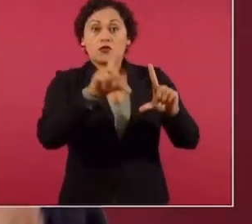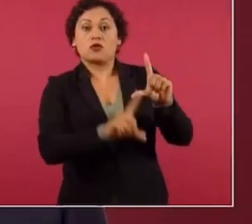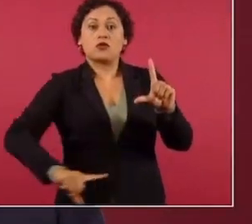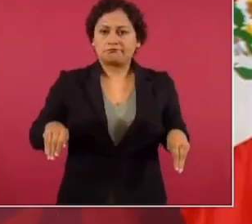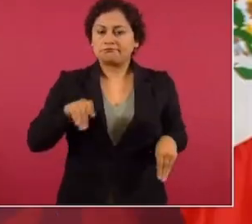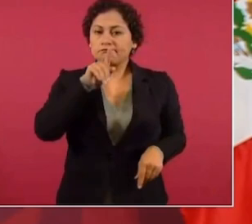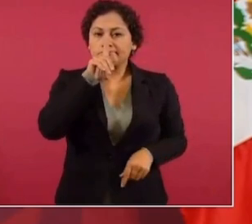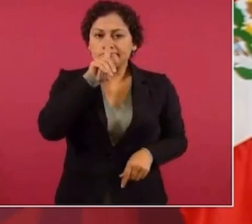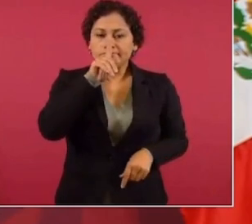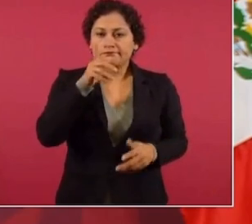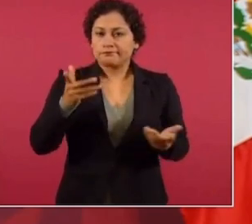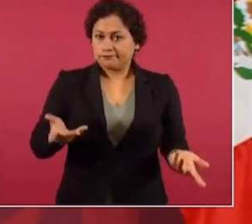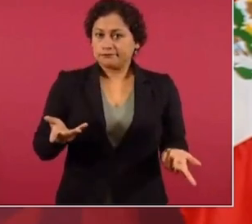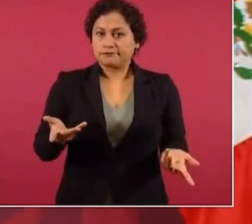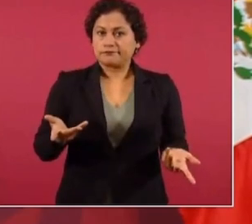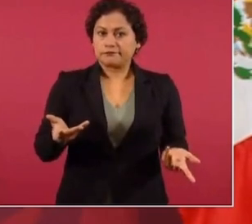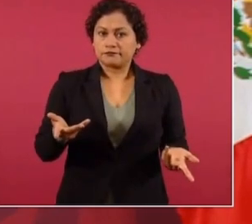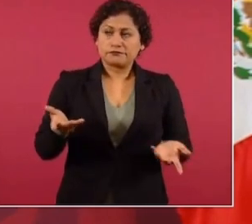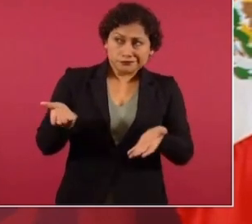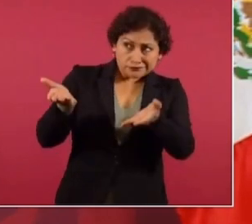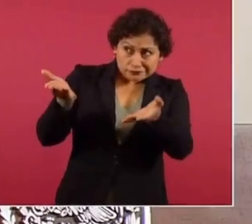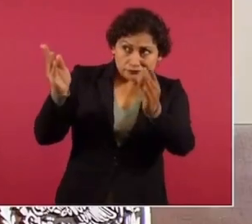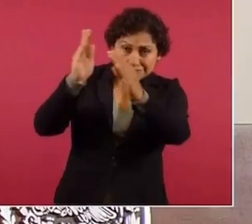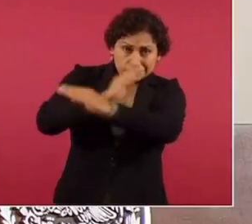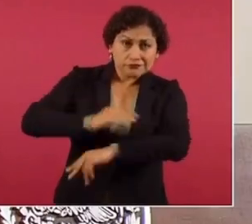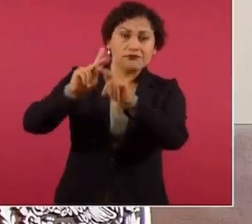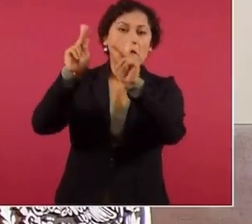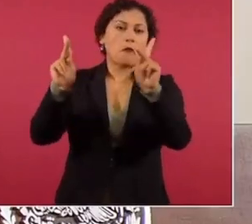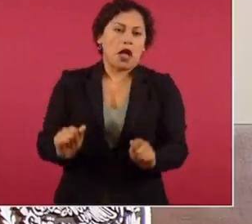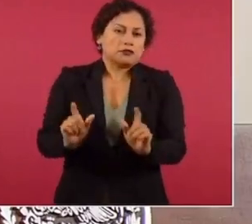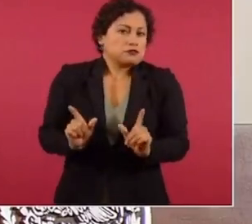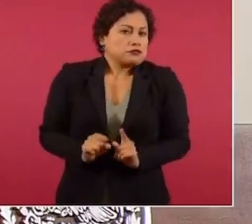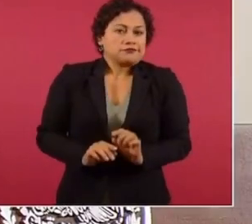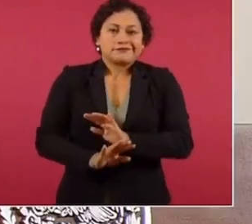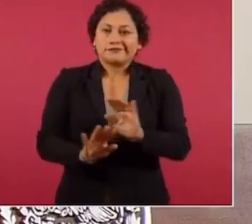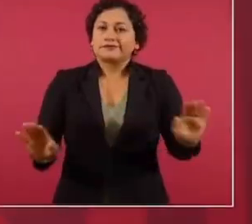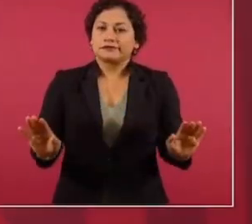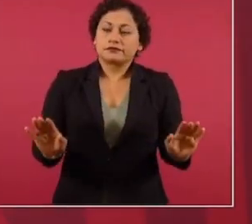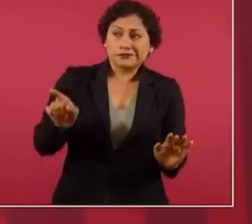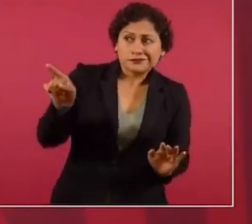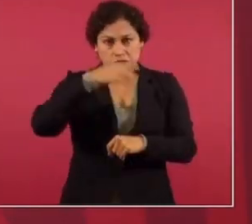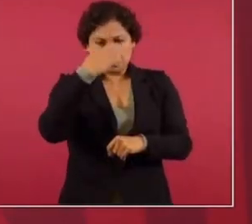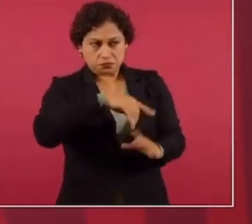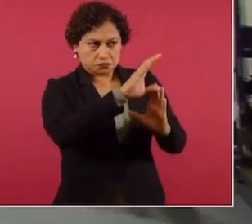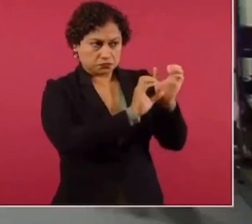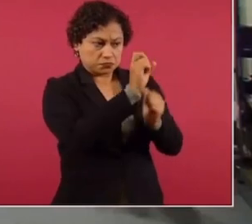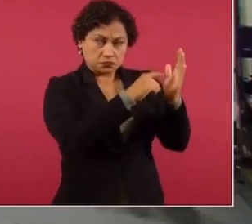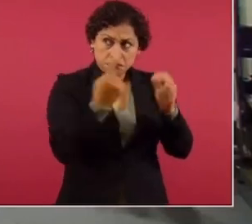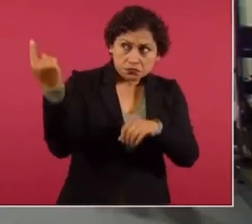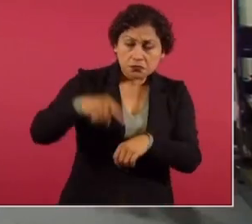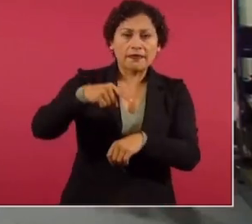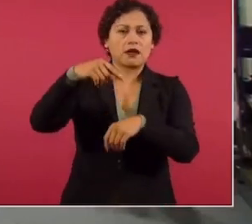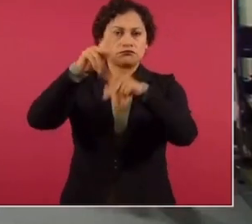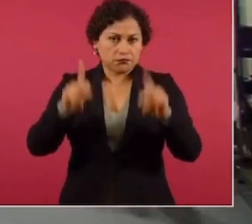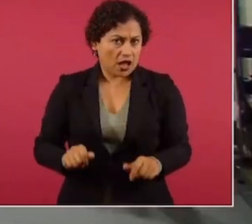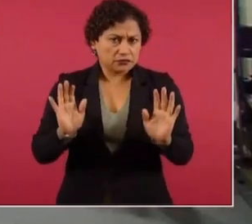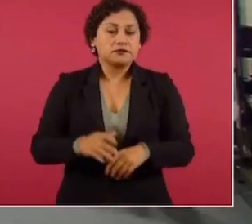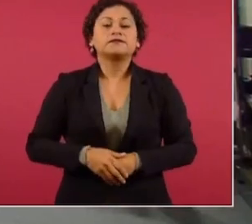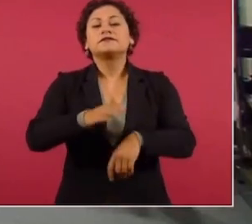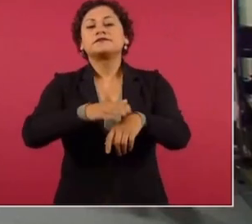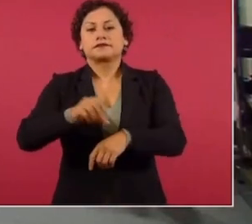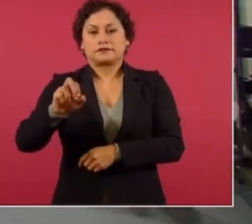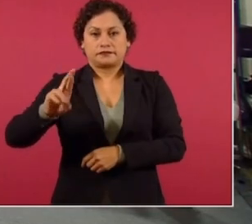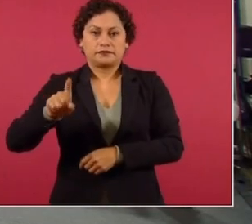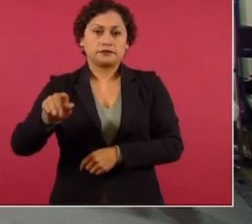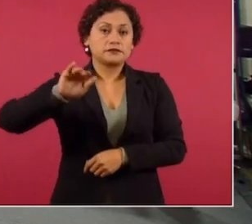de neutralidad. Y lo que queremos es una solución pacífica a esa controversia. Ayer Marcelo pidió a la Agencia Espacial